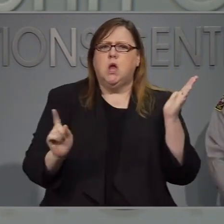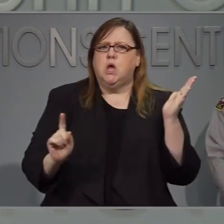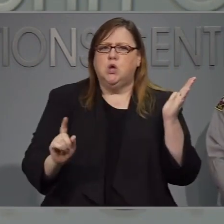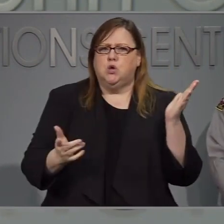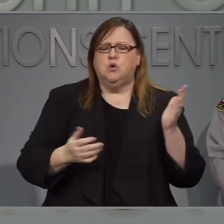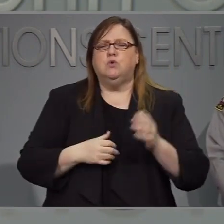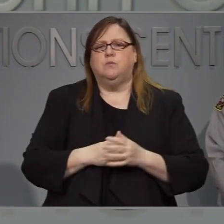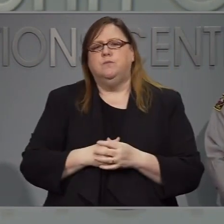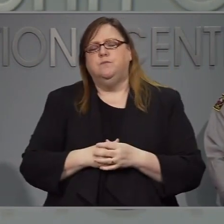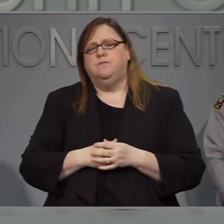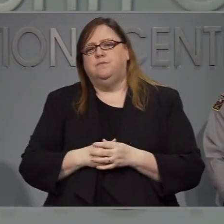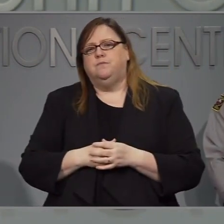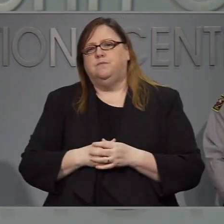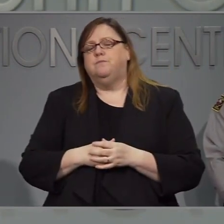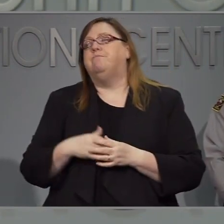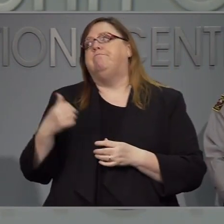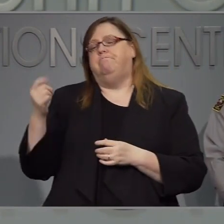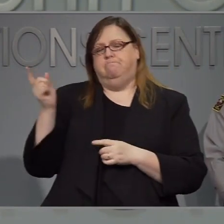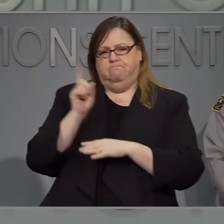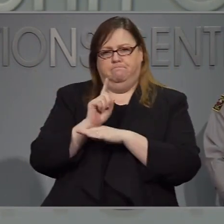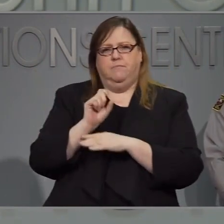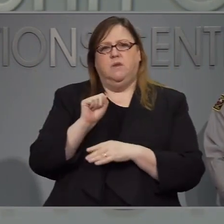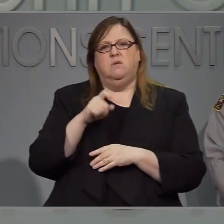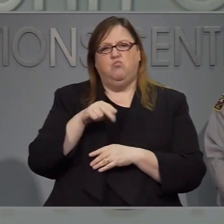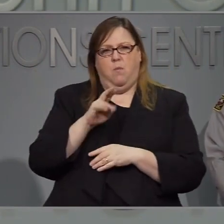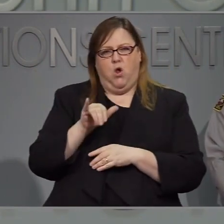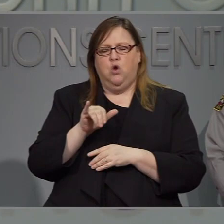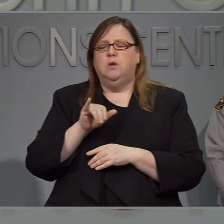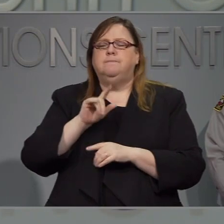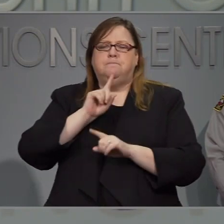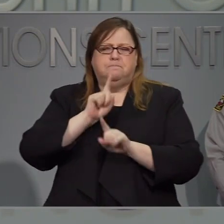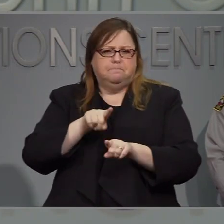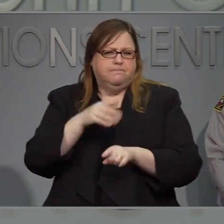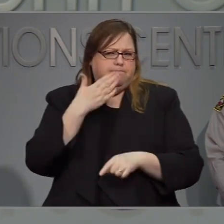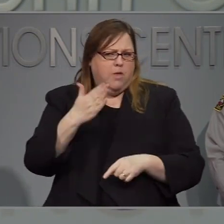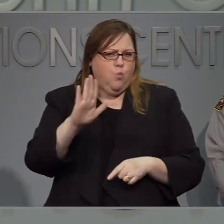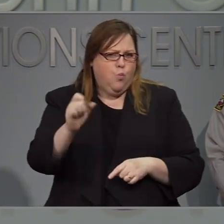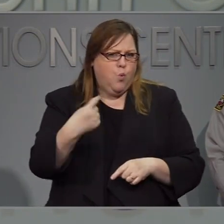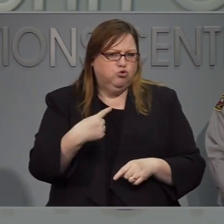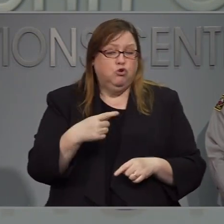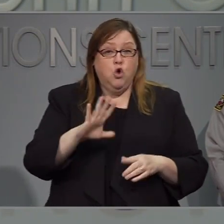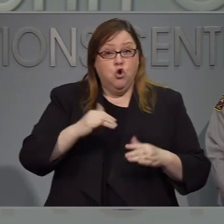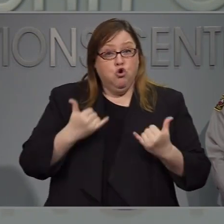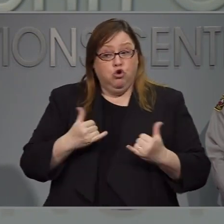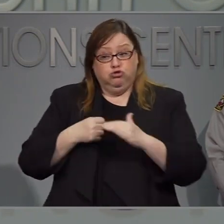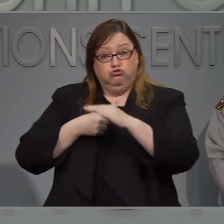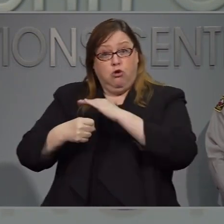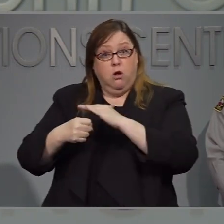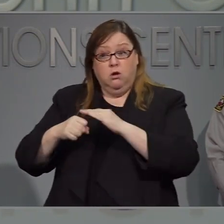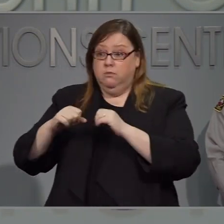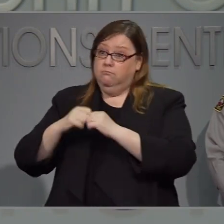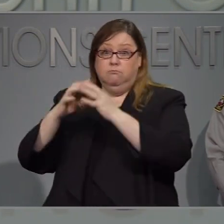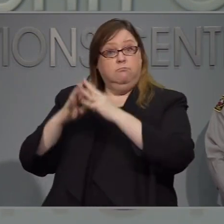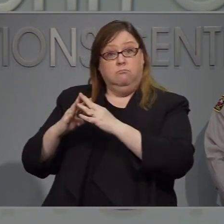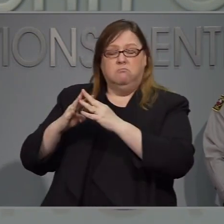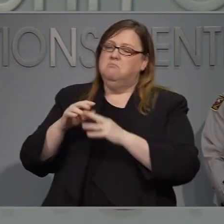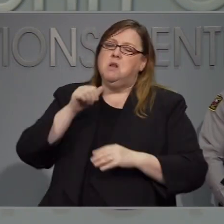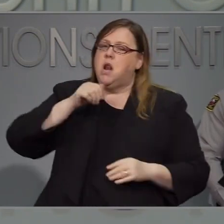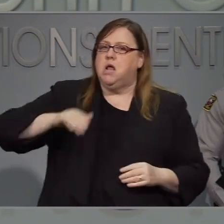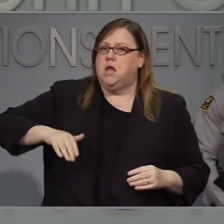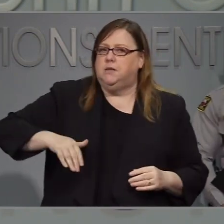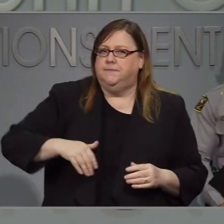Respuesta. Gracias por la pregunta. Actualmente no hay albergues activados. La manera en que funciona es nosotros